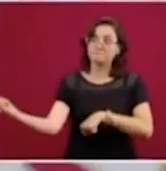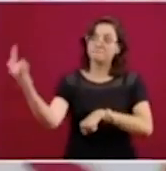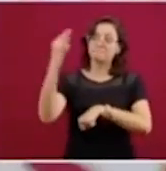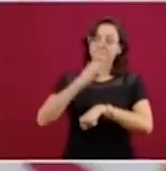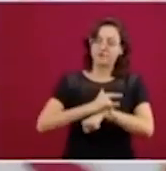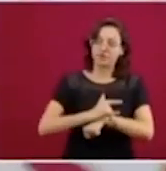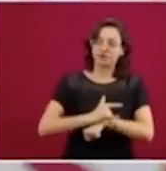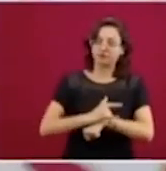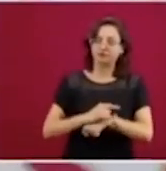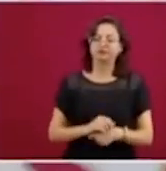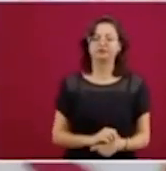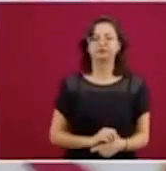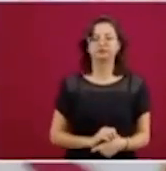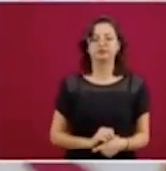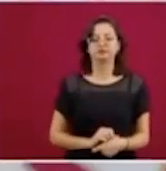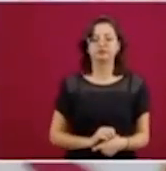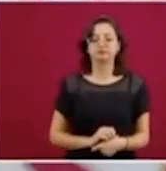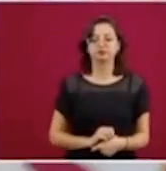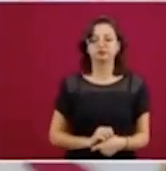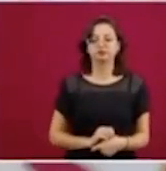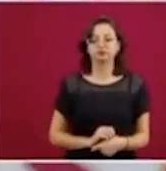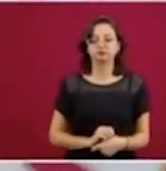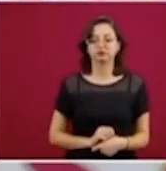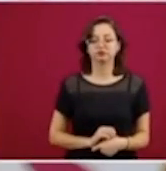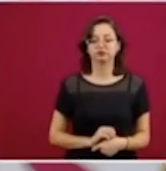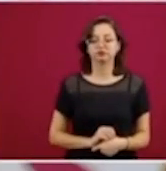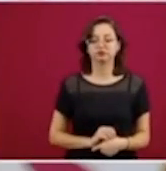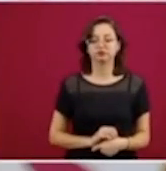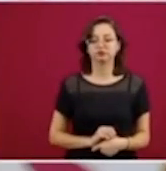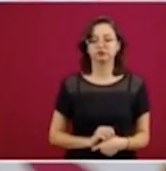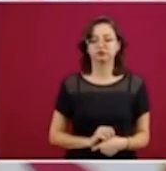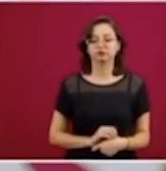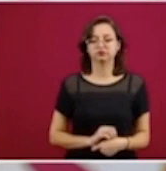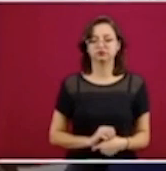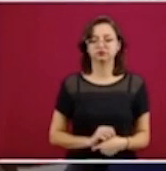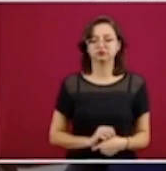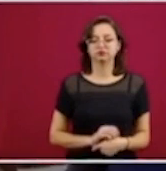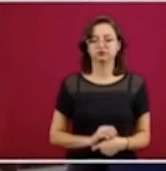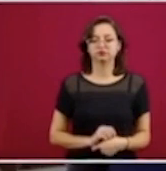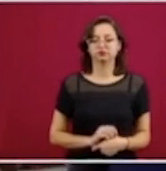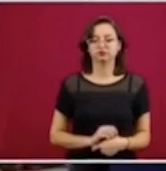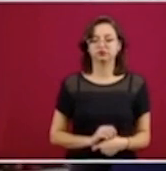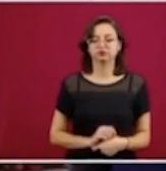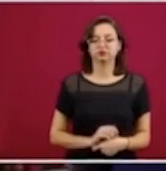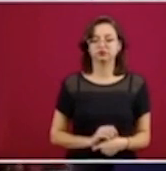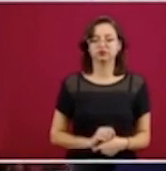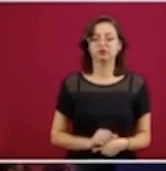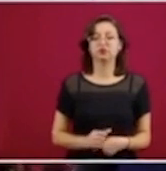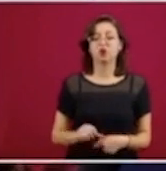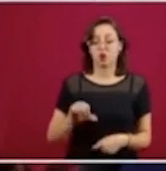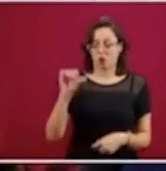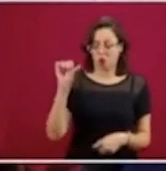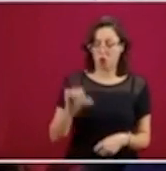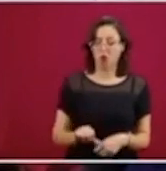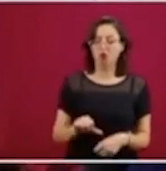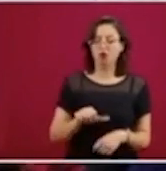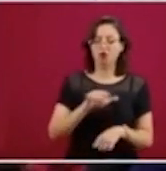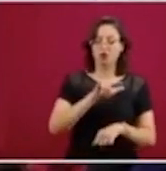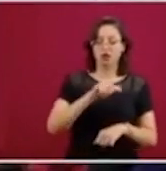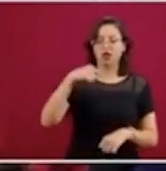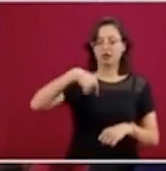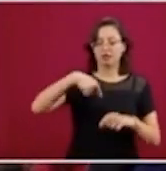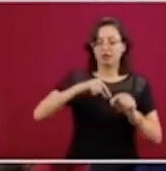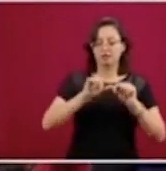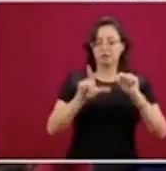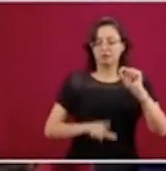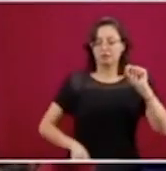El día sábado, hoy sale el vuelo México hacia Shanghái, de hecho está